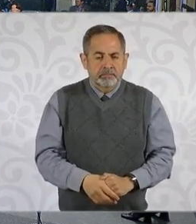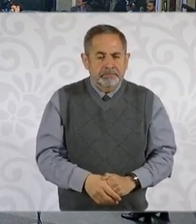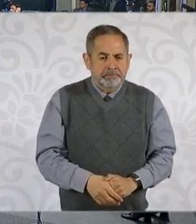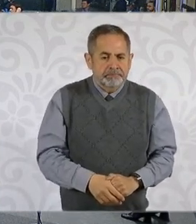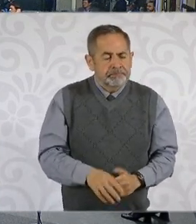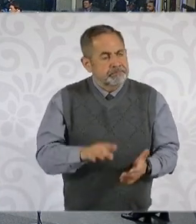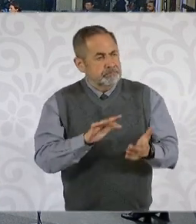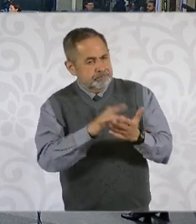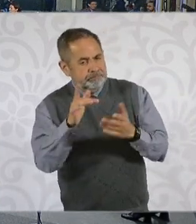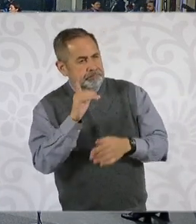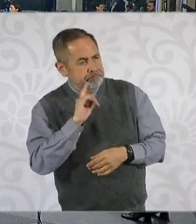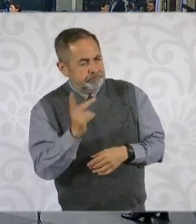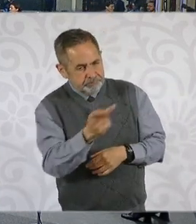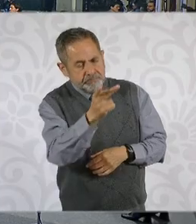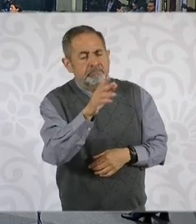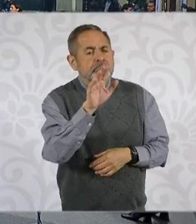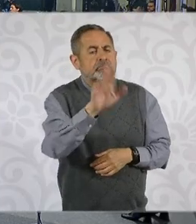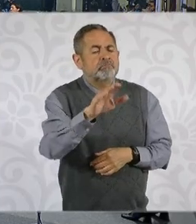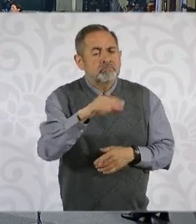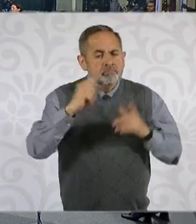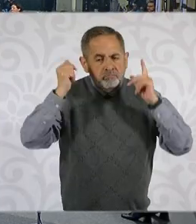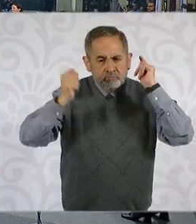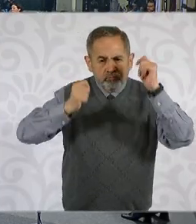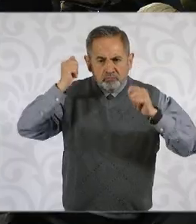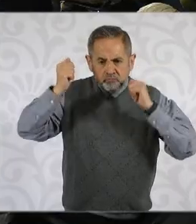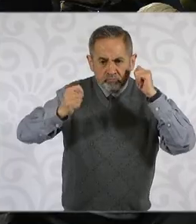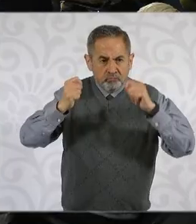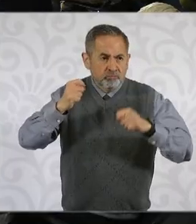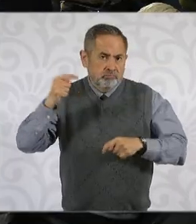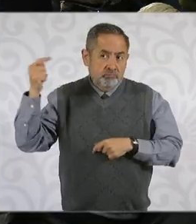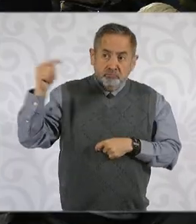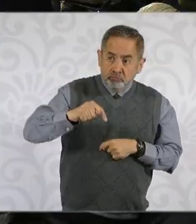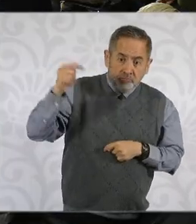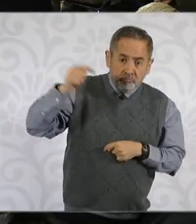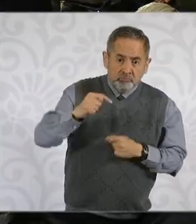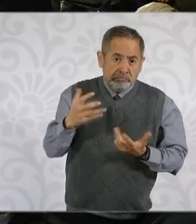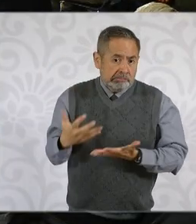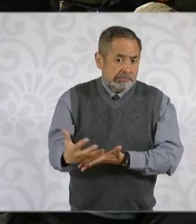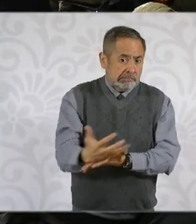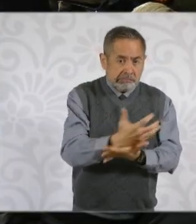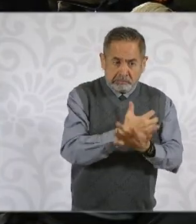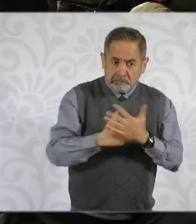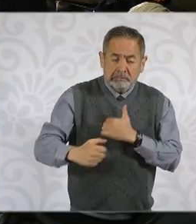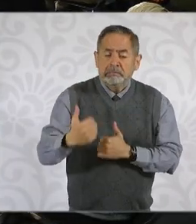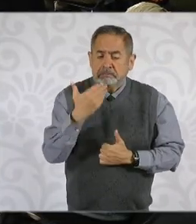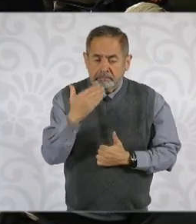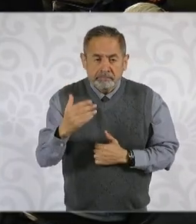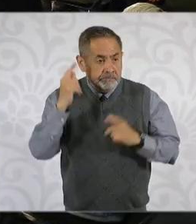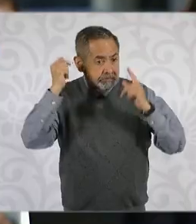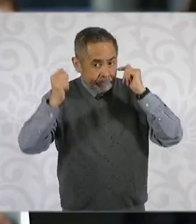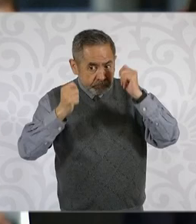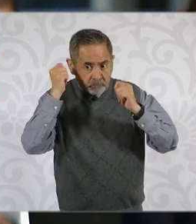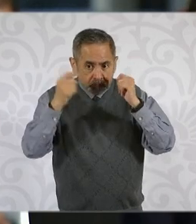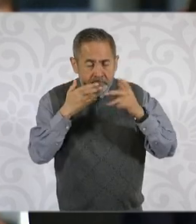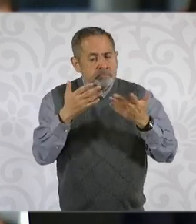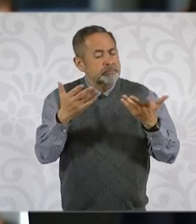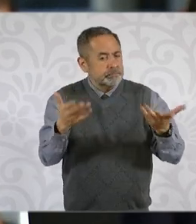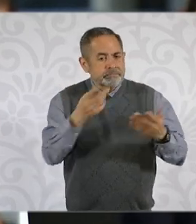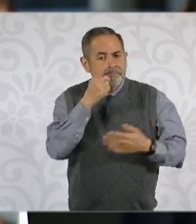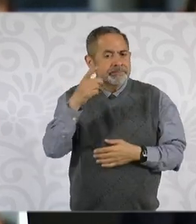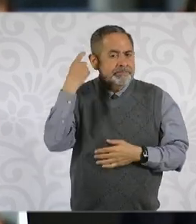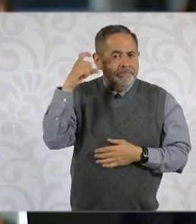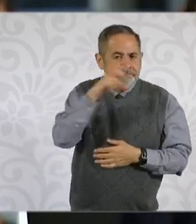turismo es una de nuestras principales fuentes de ingreso y se tiene la versión que los 12 destinos de